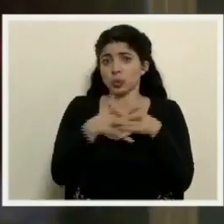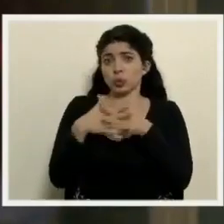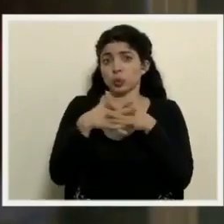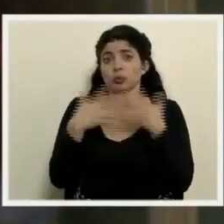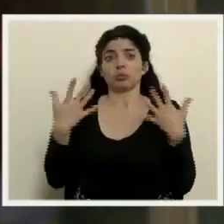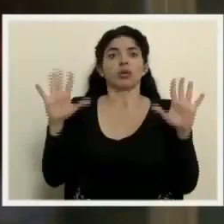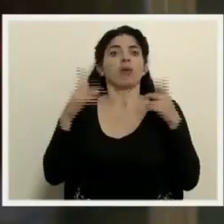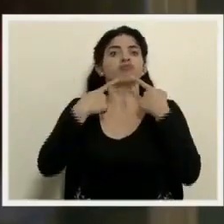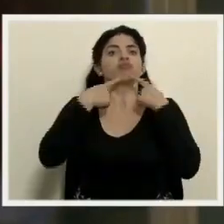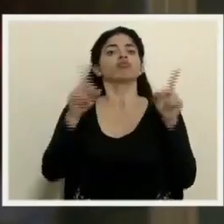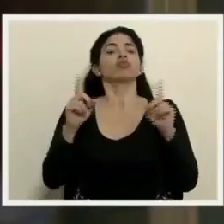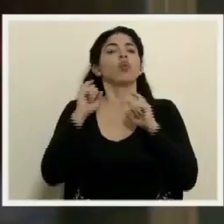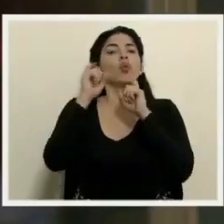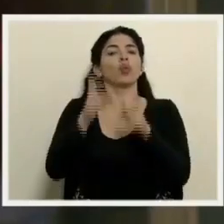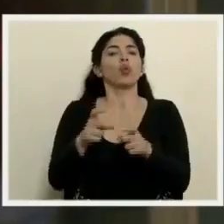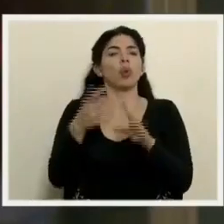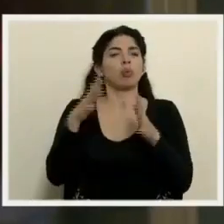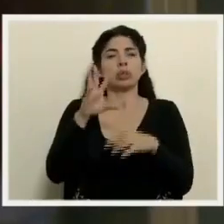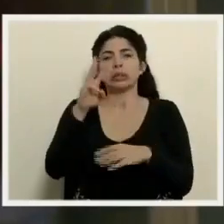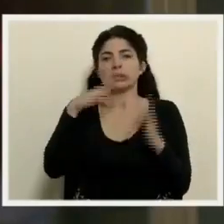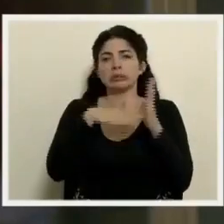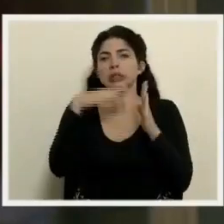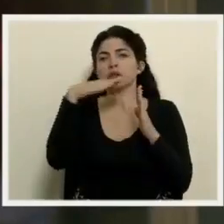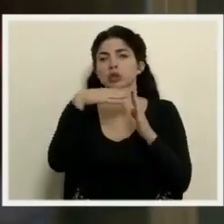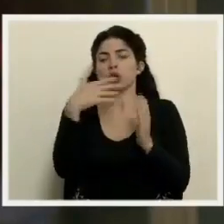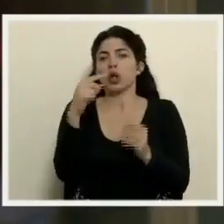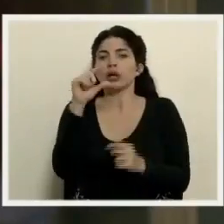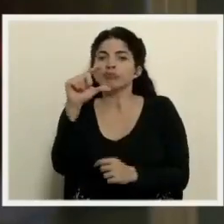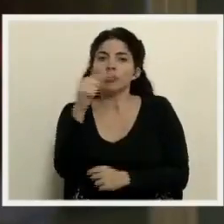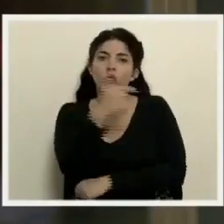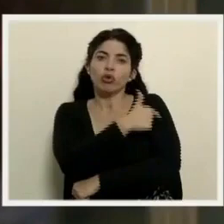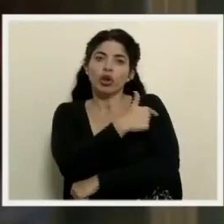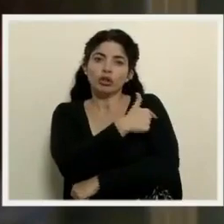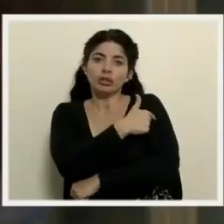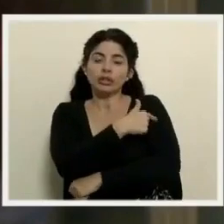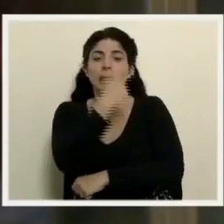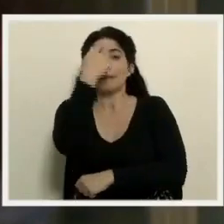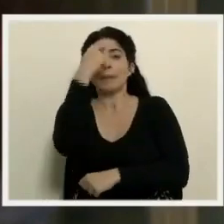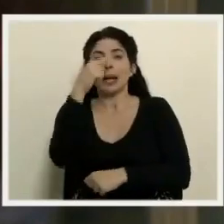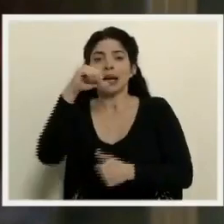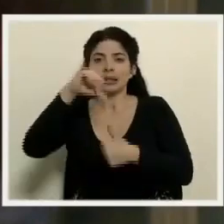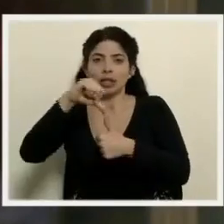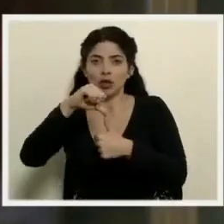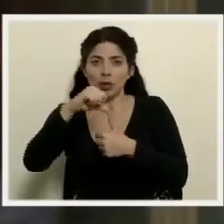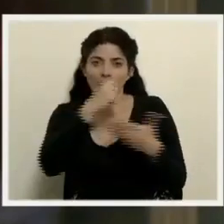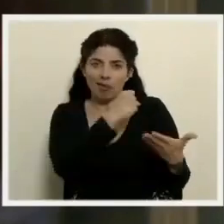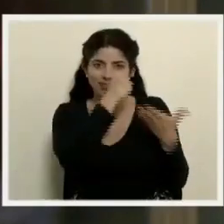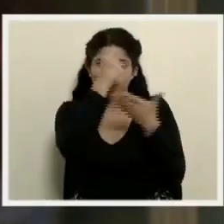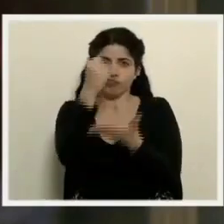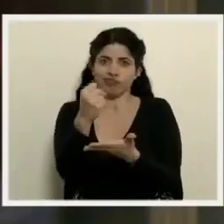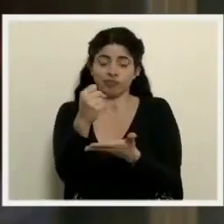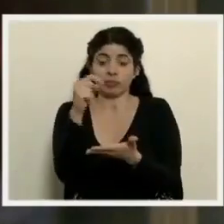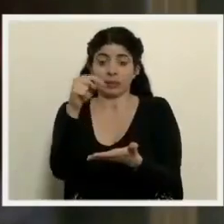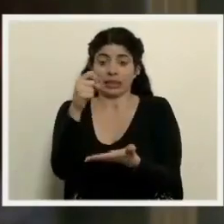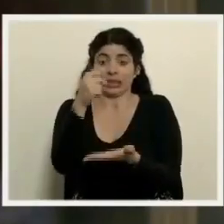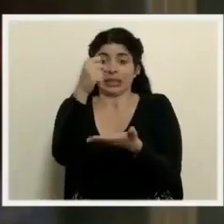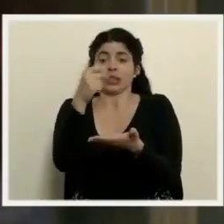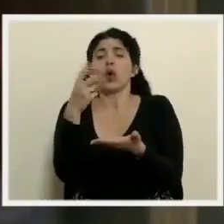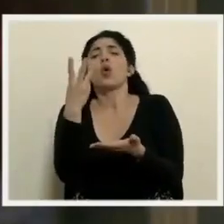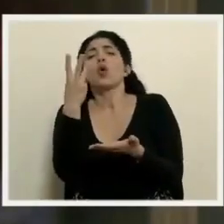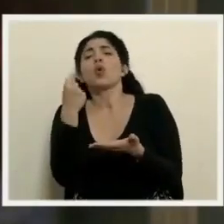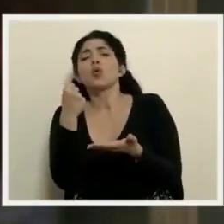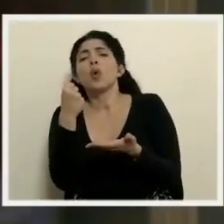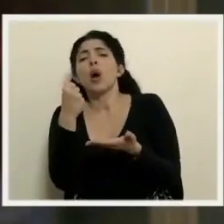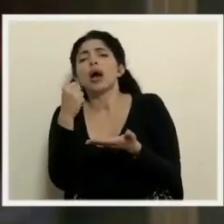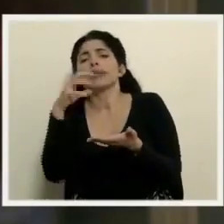anunció la donación de al menos 6 millones de dosis de vacunas para naciones de Centroamérica. ¿Cuántas están confirmadas